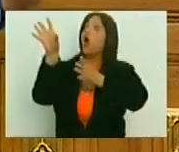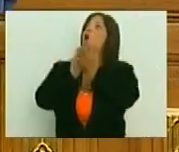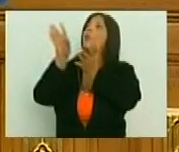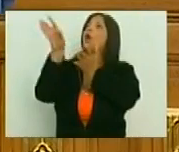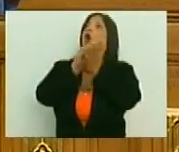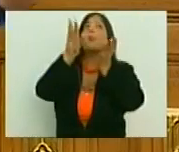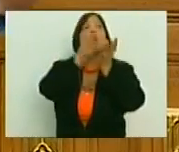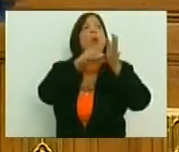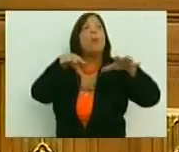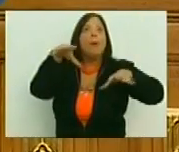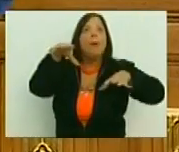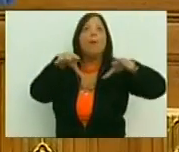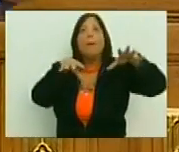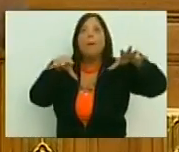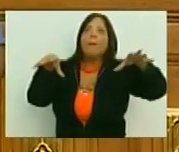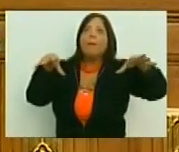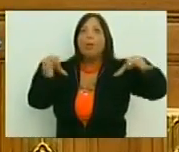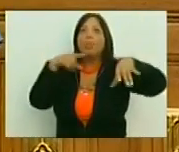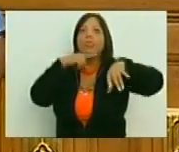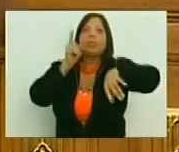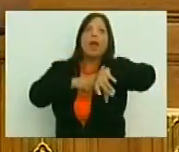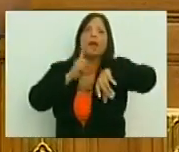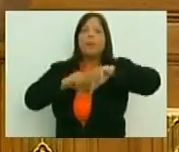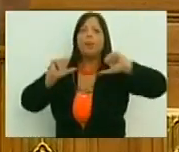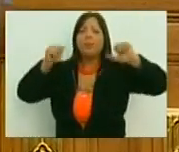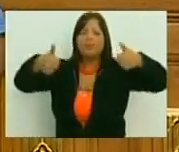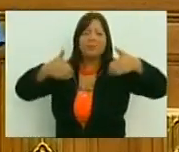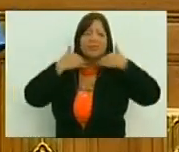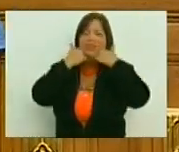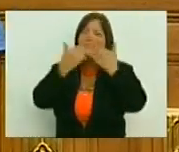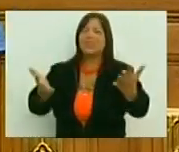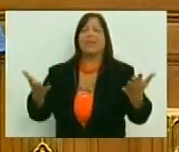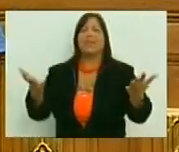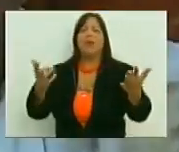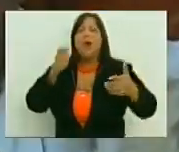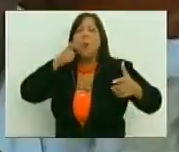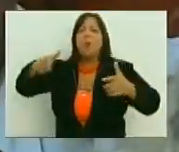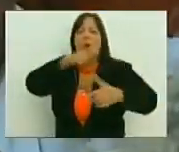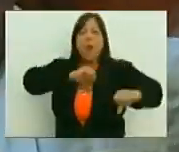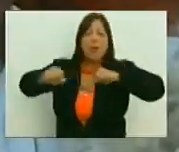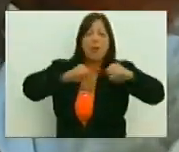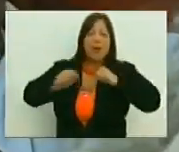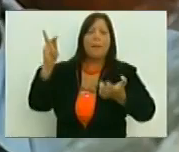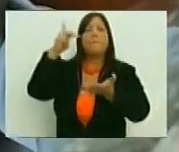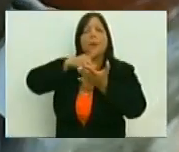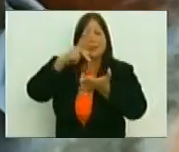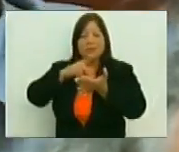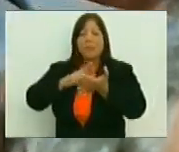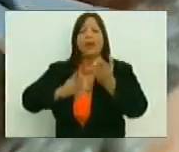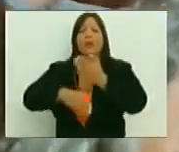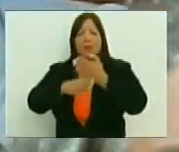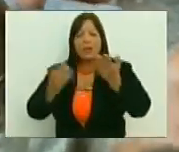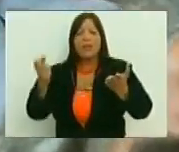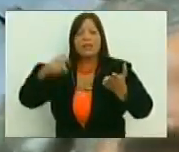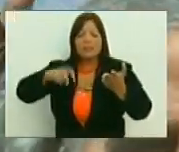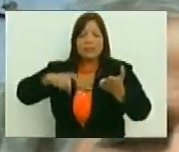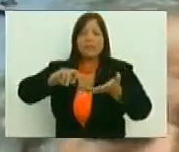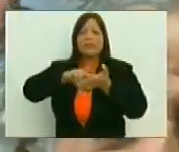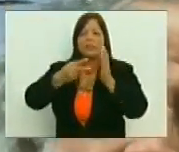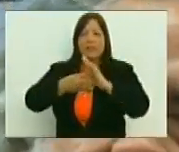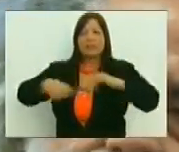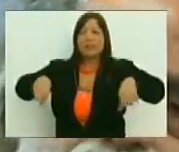momificadas, y como museos en el tiempo, de nada sirven, si no está un pueblo allí participando, de nada sirven,